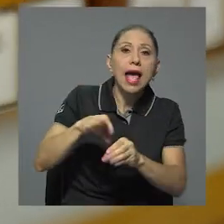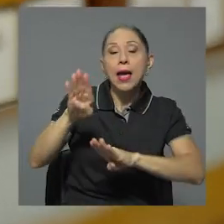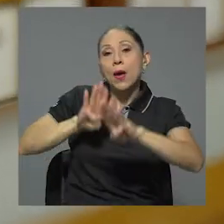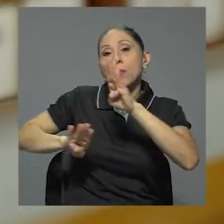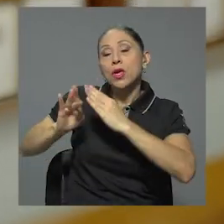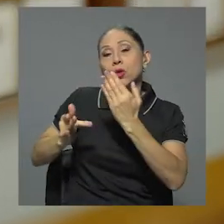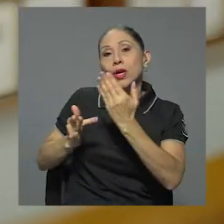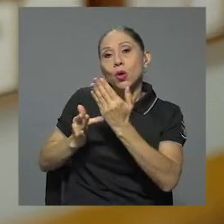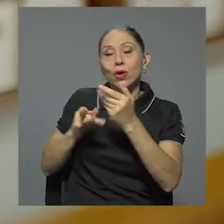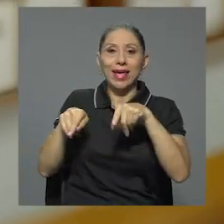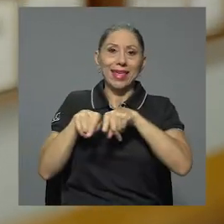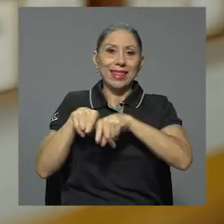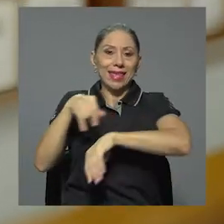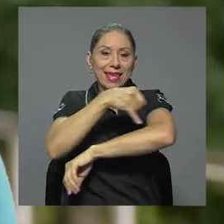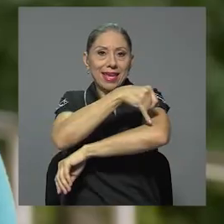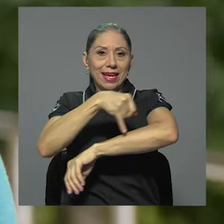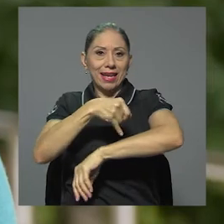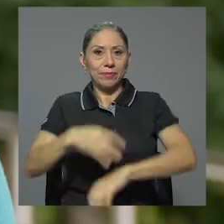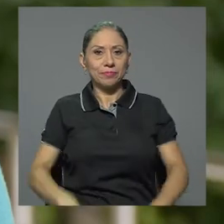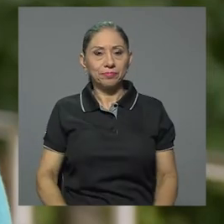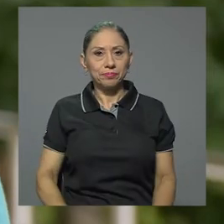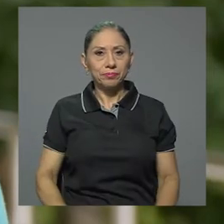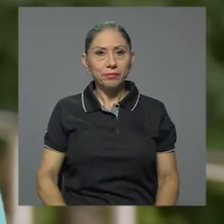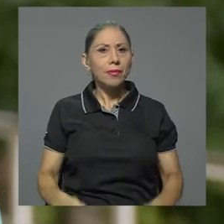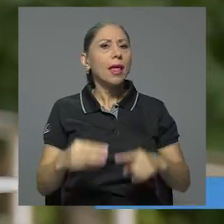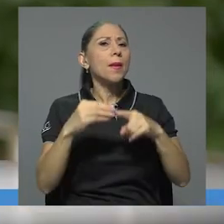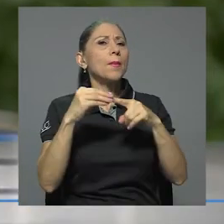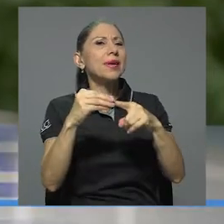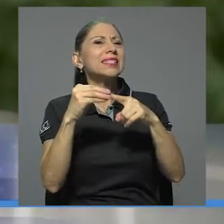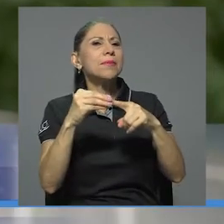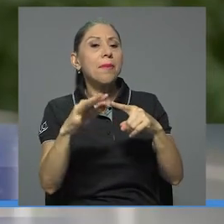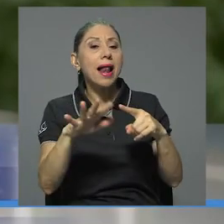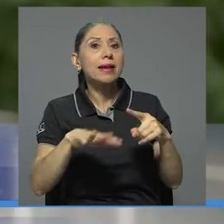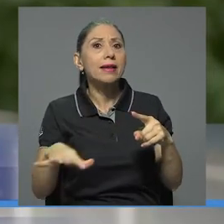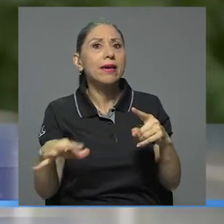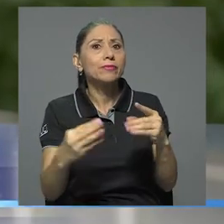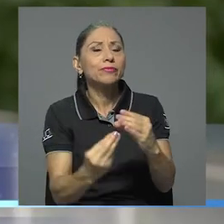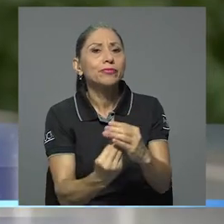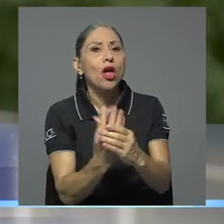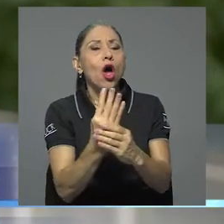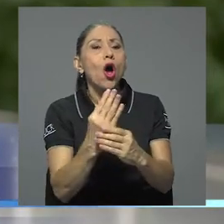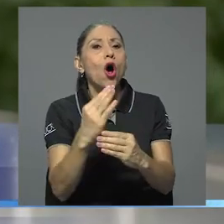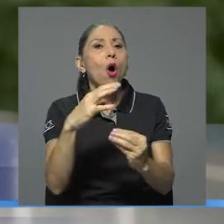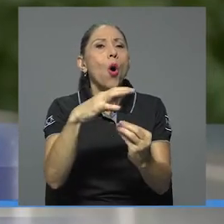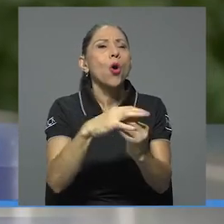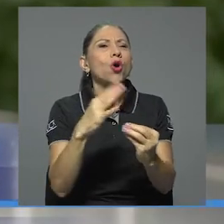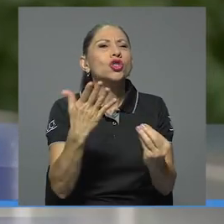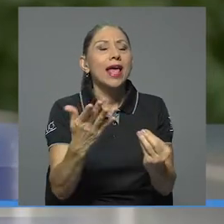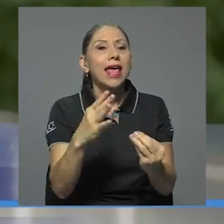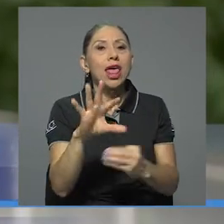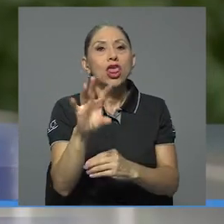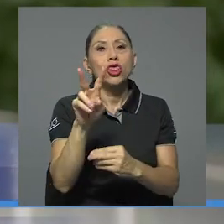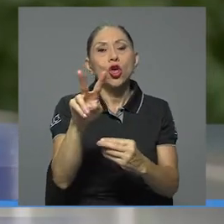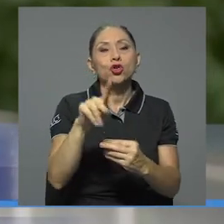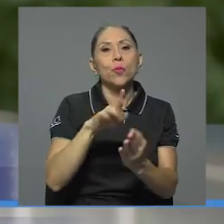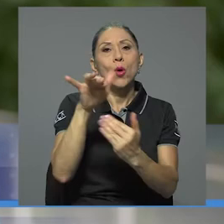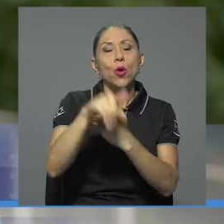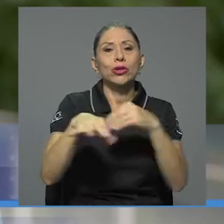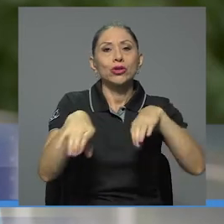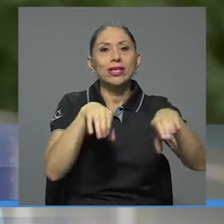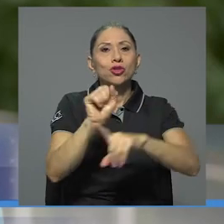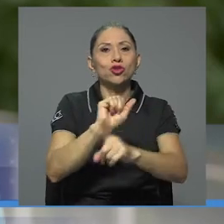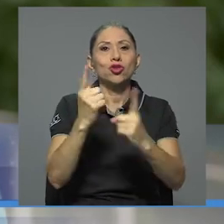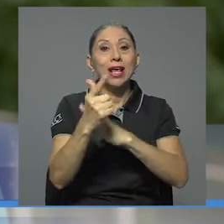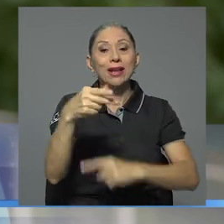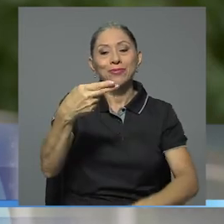biotecnología e ingeniería. La principal fuente de hongos han sido dos proyectos de acción social, proyectos en los